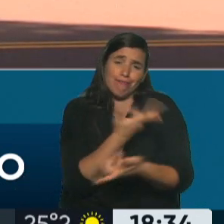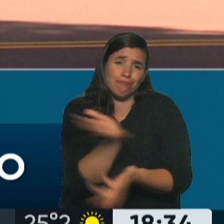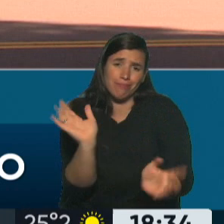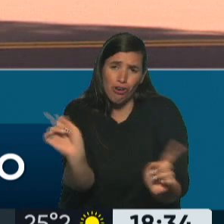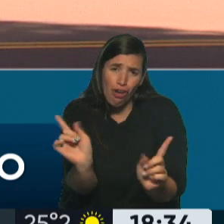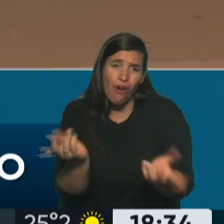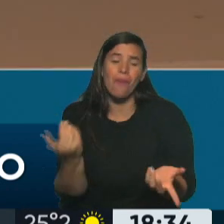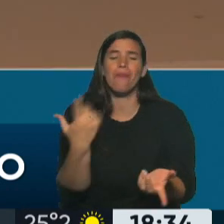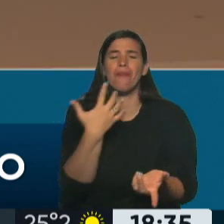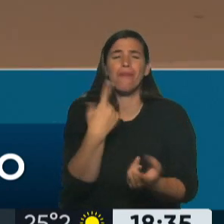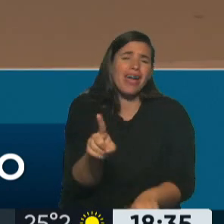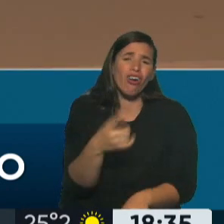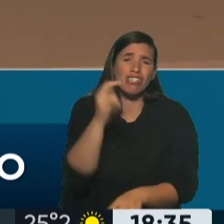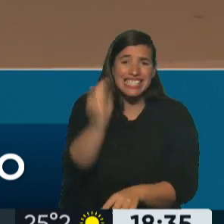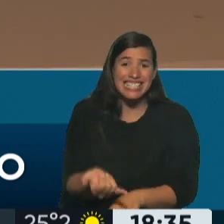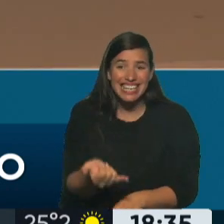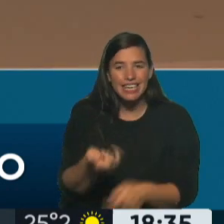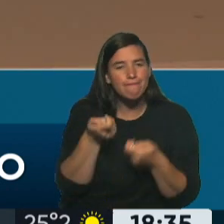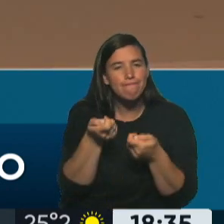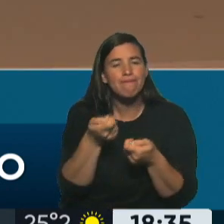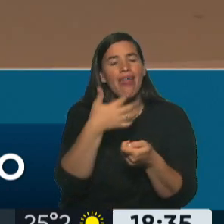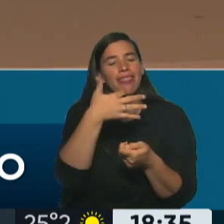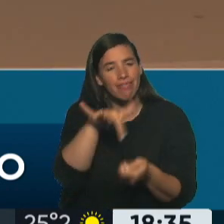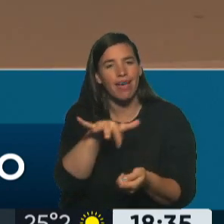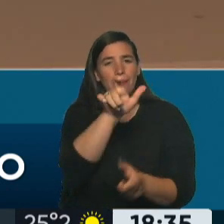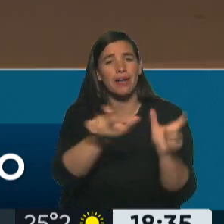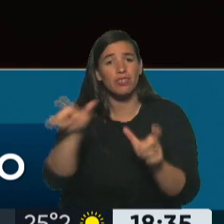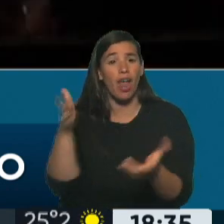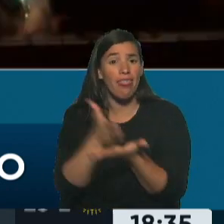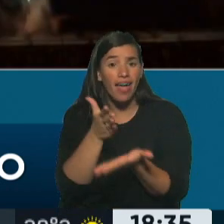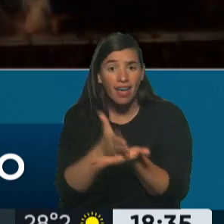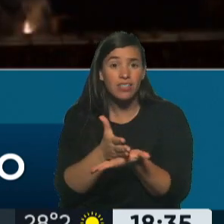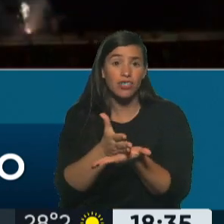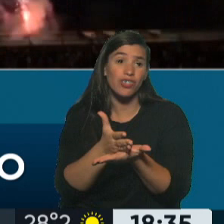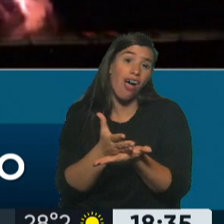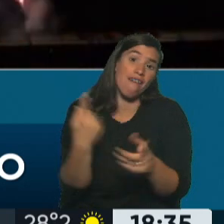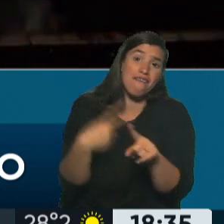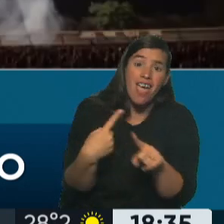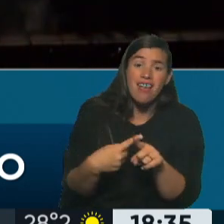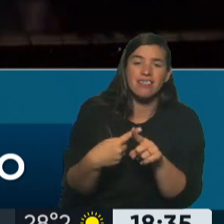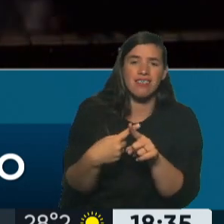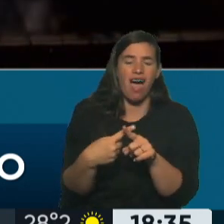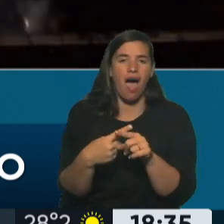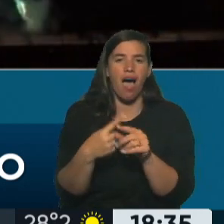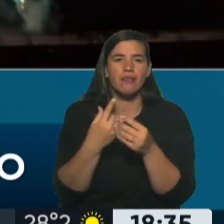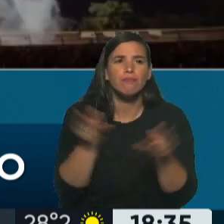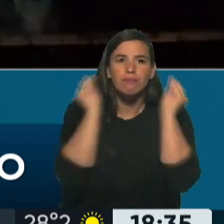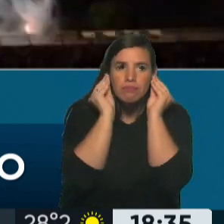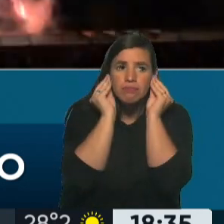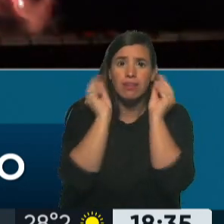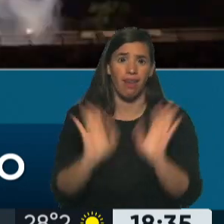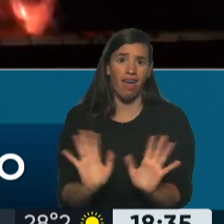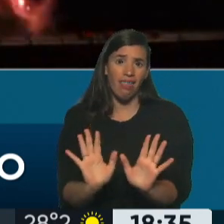tienen derecho, como decías vos, a pasar las fiestas sin tener que estar con audífonos o